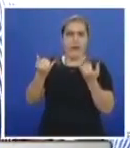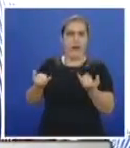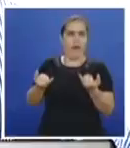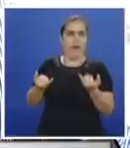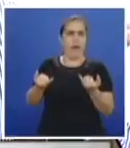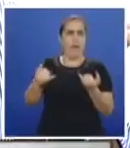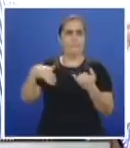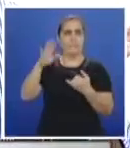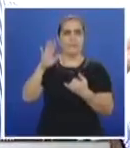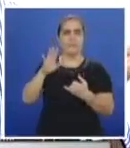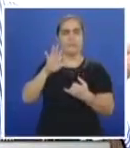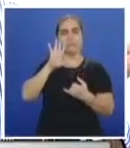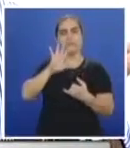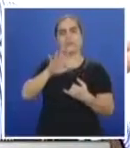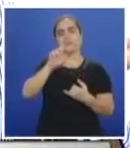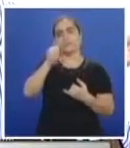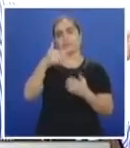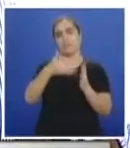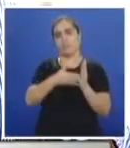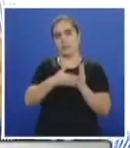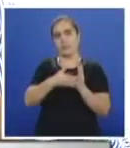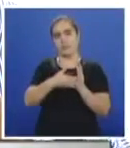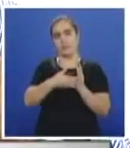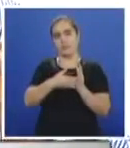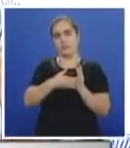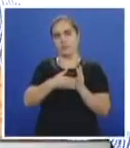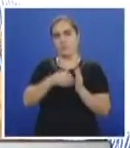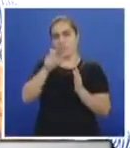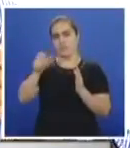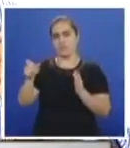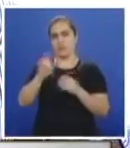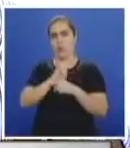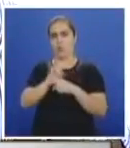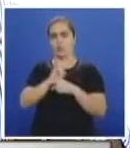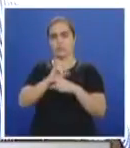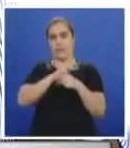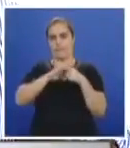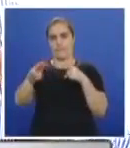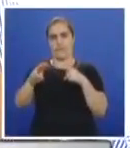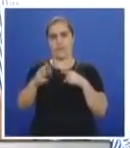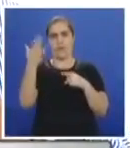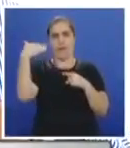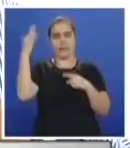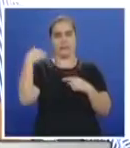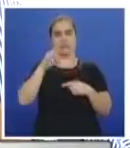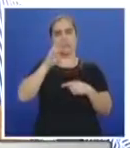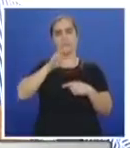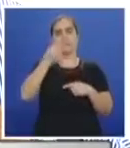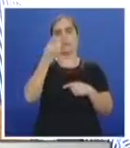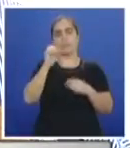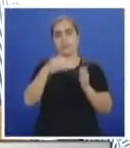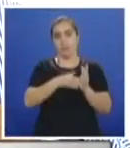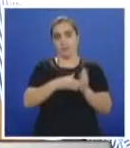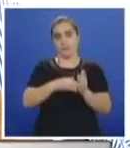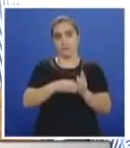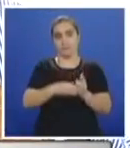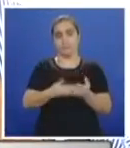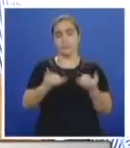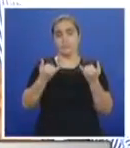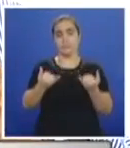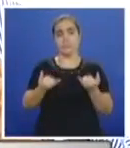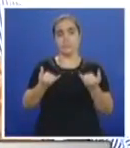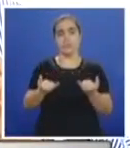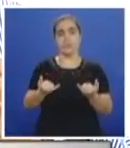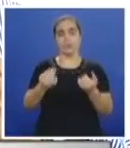demanda a 510 mil pasajeros cuando estábamos manejando más o menos 320 mil pasajeros. Desafortunadamente hay un